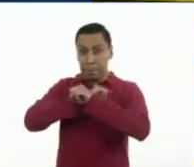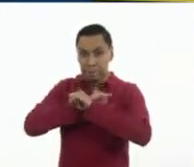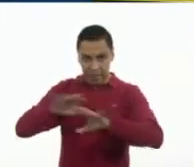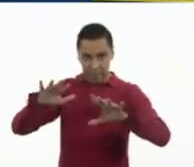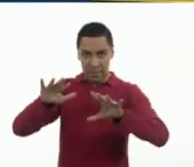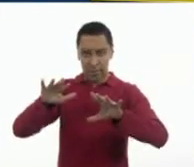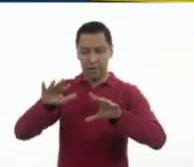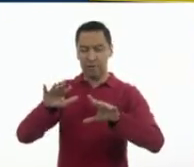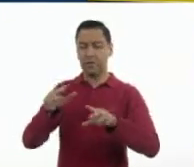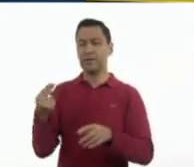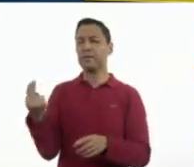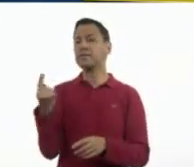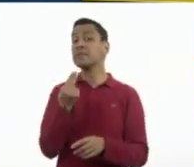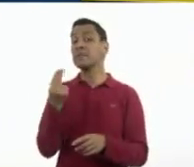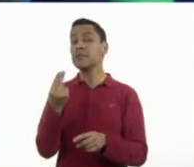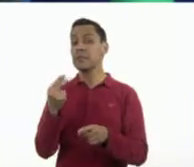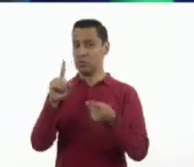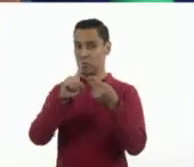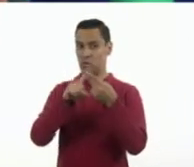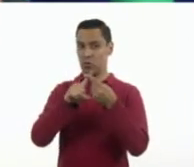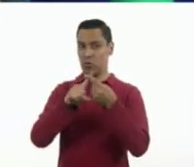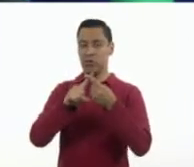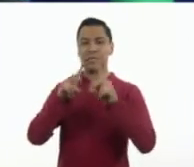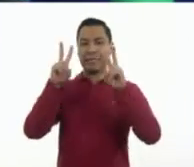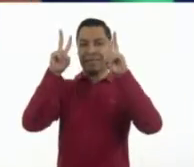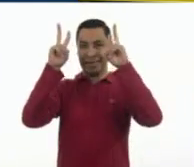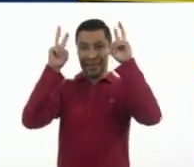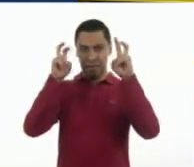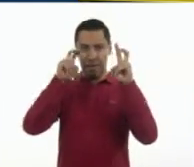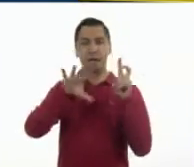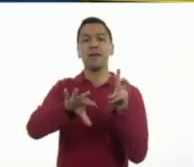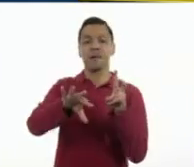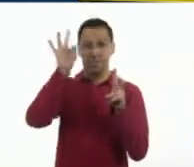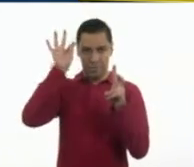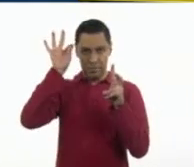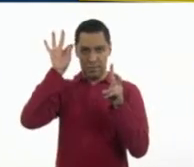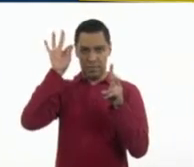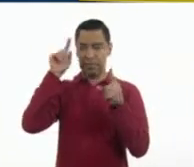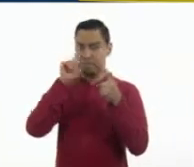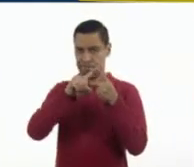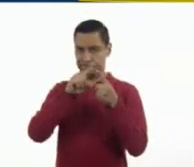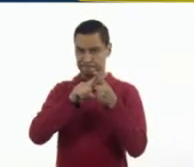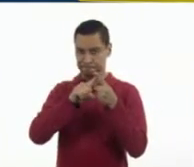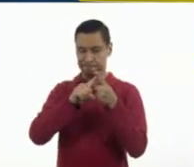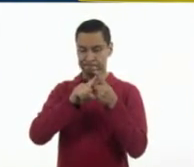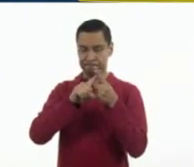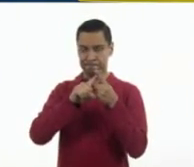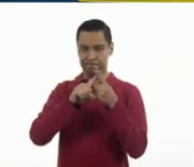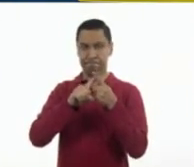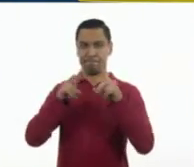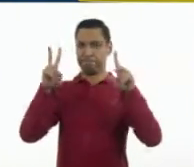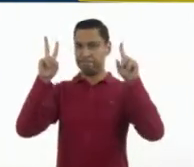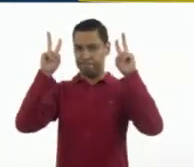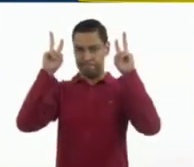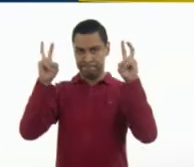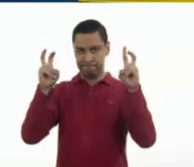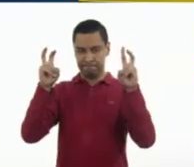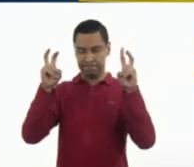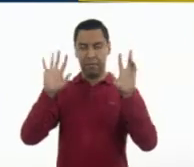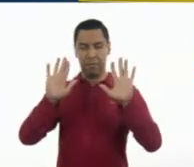lo primero era elegir el tema, ¿verdad? Claro. Y vamos a elegir el tema, vamos partiendo del tema, ahí lo tenemos,